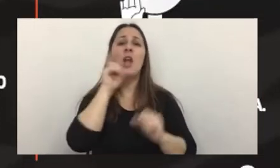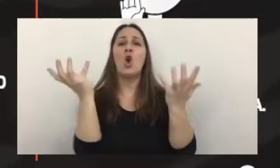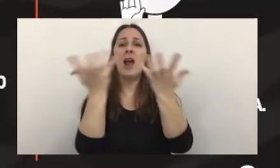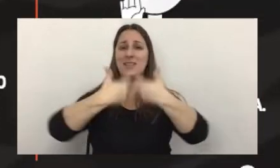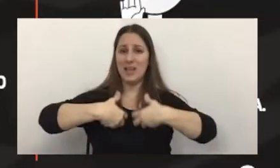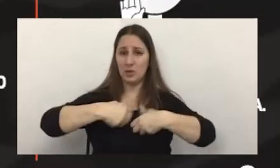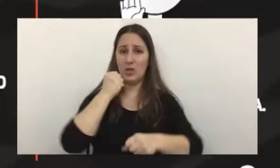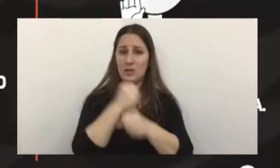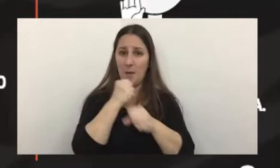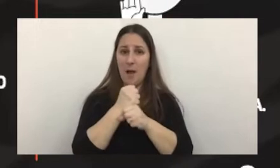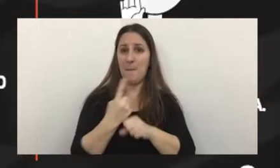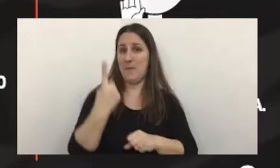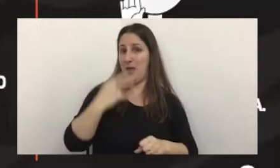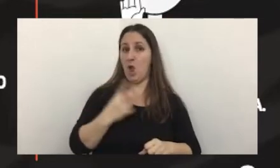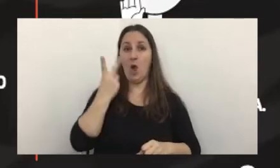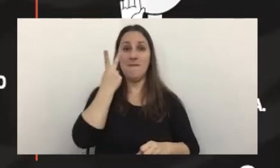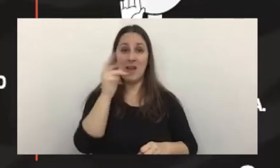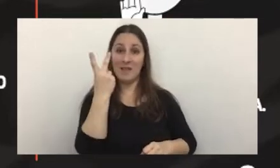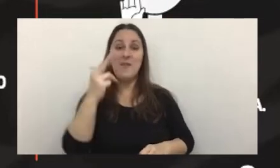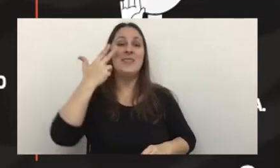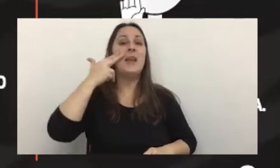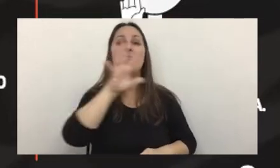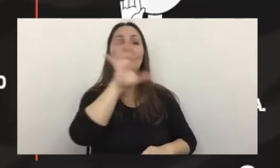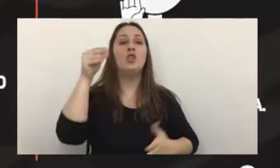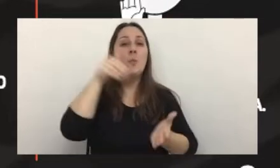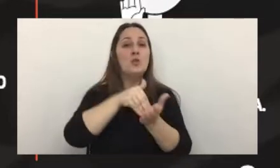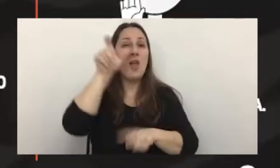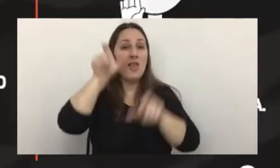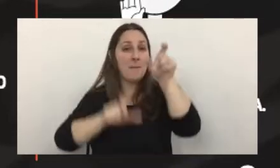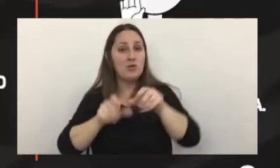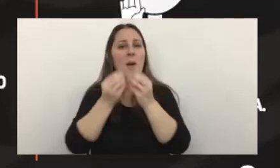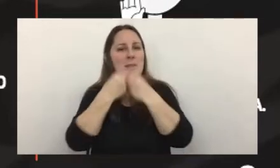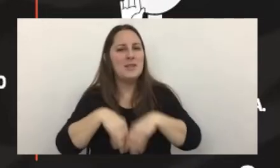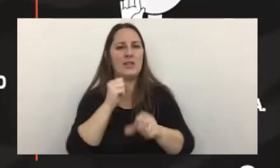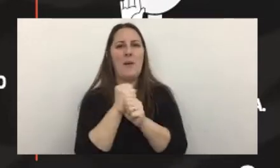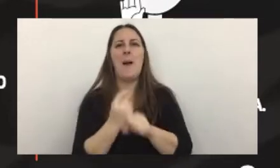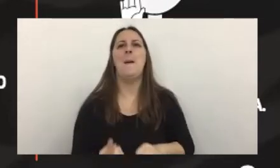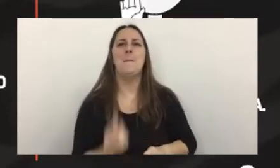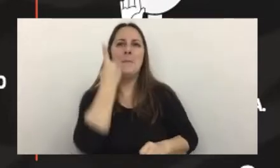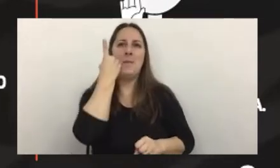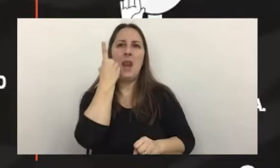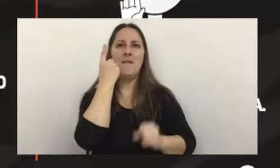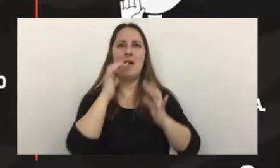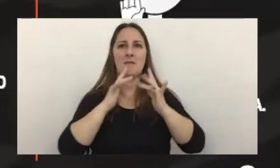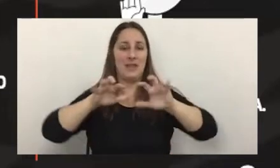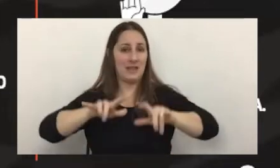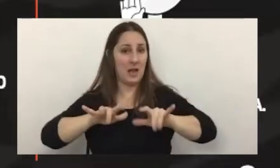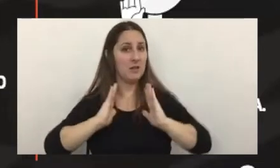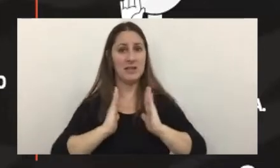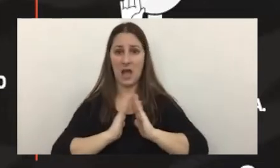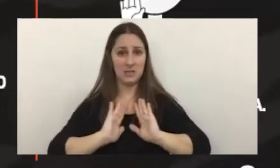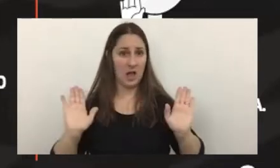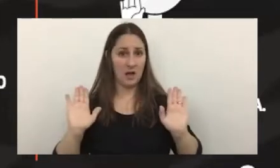del Trabajo el primer año en el 2020 3.500 millones de personas trabajaron por primera vez en formato remoto desde la casa